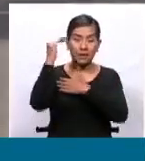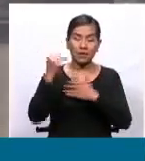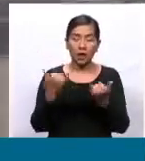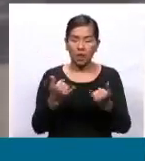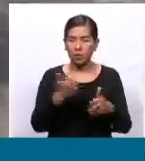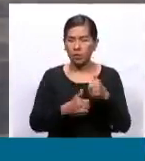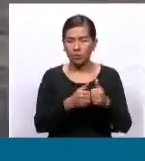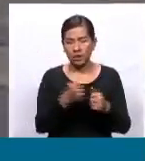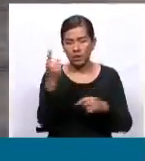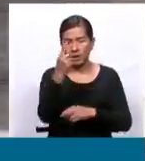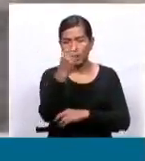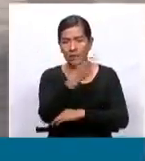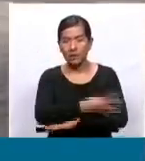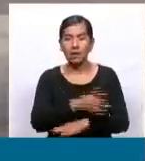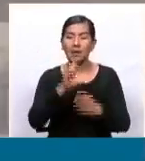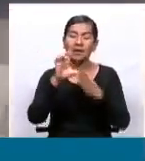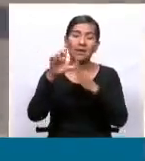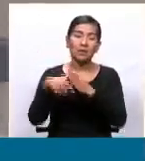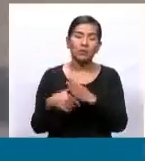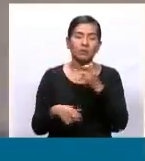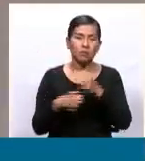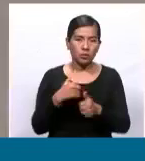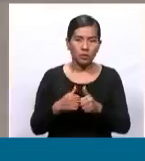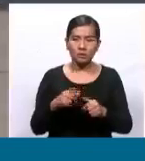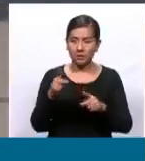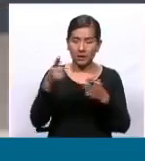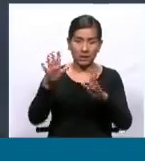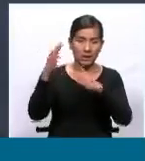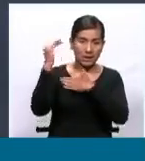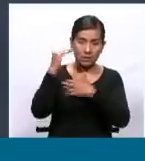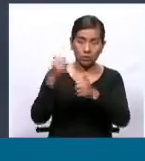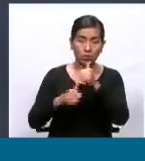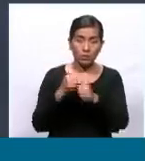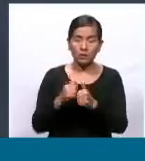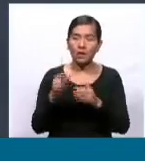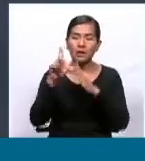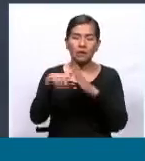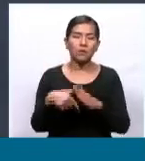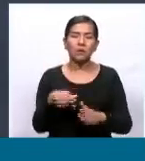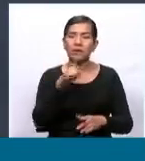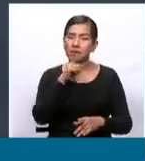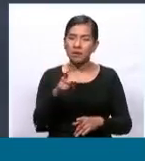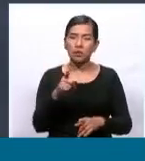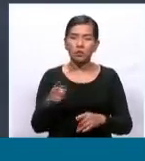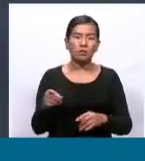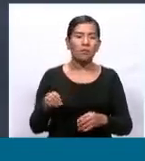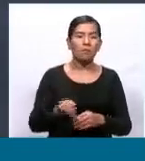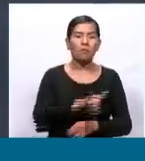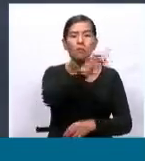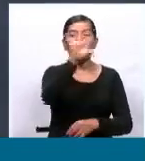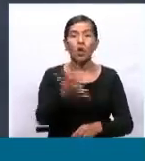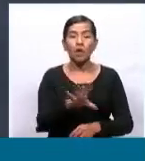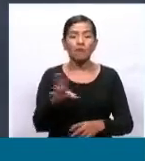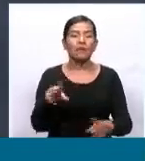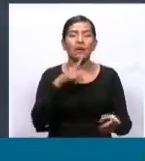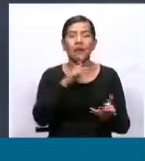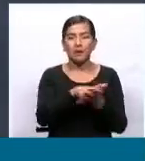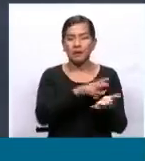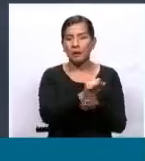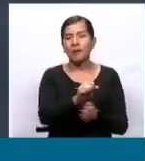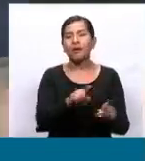van a tener, perdón, lo que está sucediendo en Santa Cruz va a tener también los efectos a nivel nacional. Y esto es